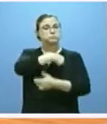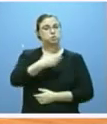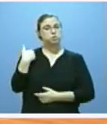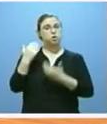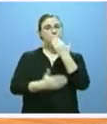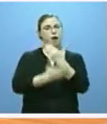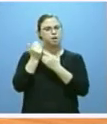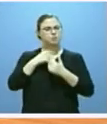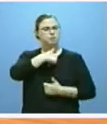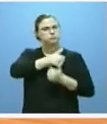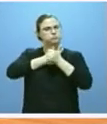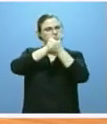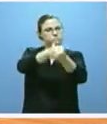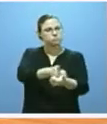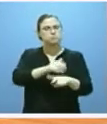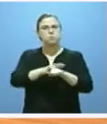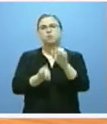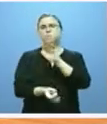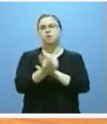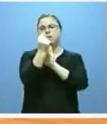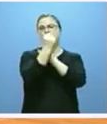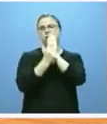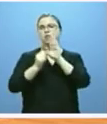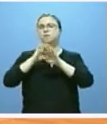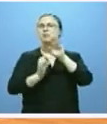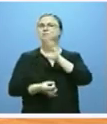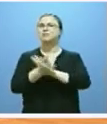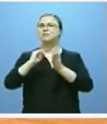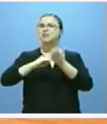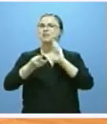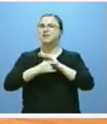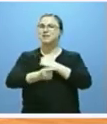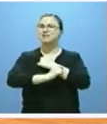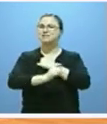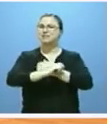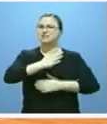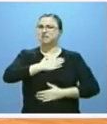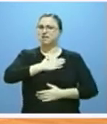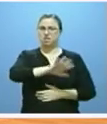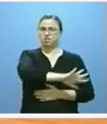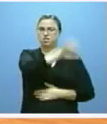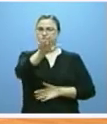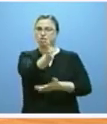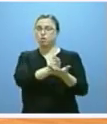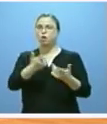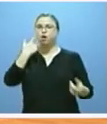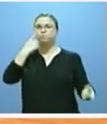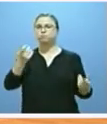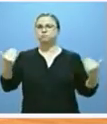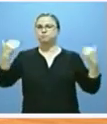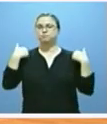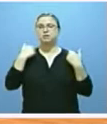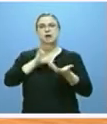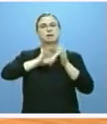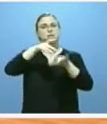se sentaron las bases para la elaboración de la estrategia de la macroregión que será coordinada por Castilla y León. Entre sus